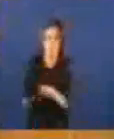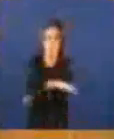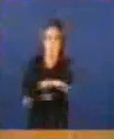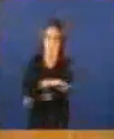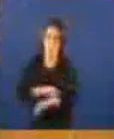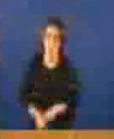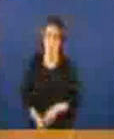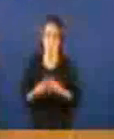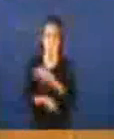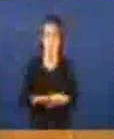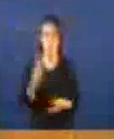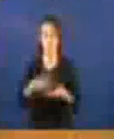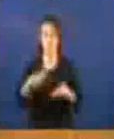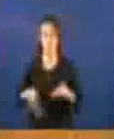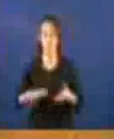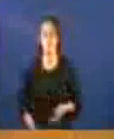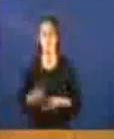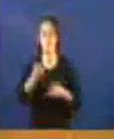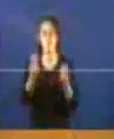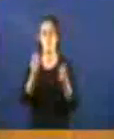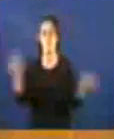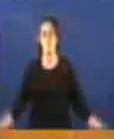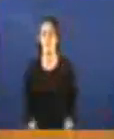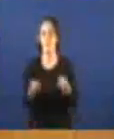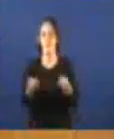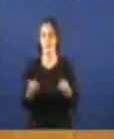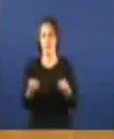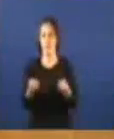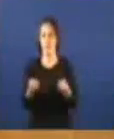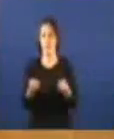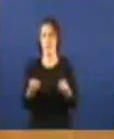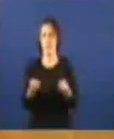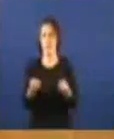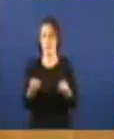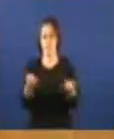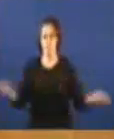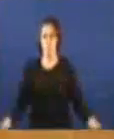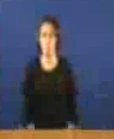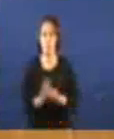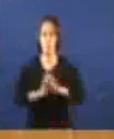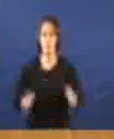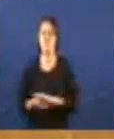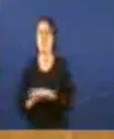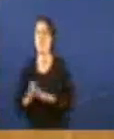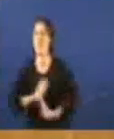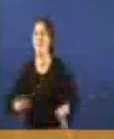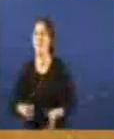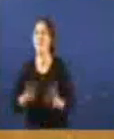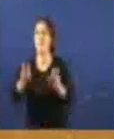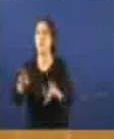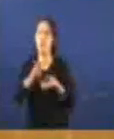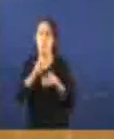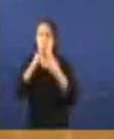lectura a un folleto de propaganda dun deterxente. Calquer cousa menos facenda pública. Vostede non falou de facenda pública para nada.